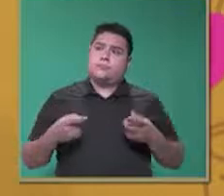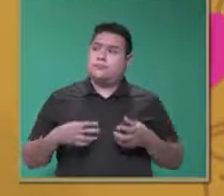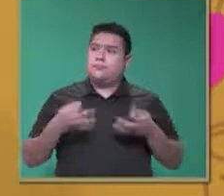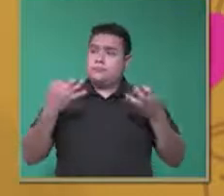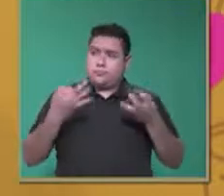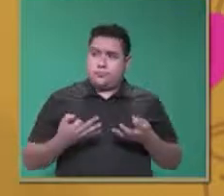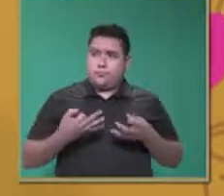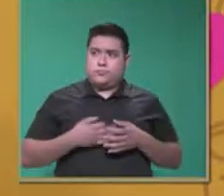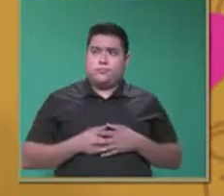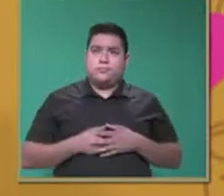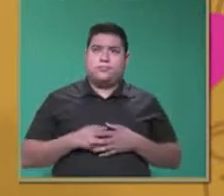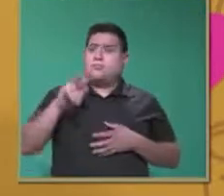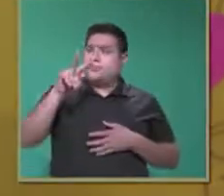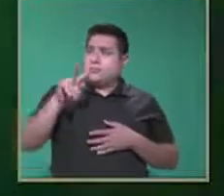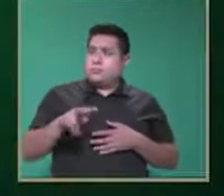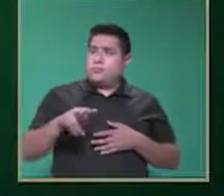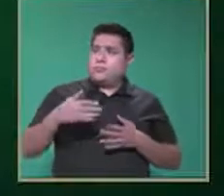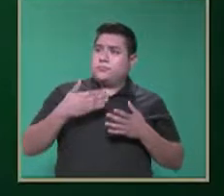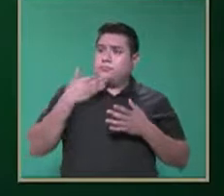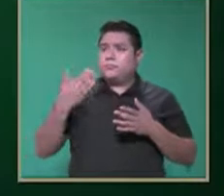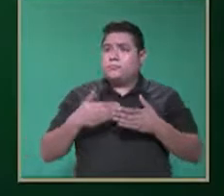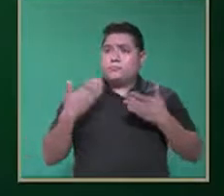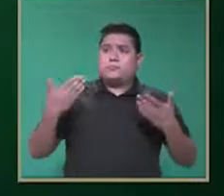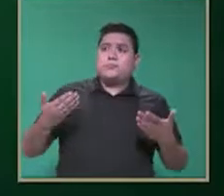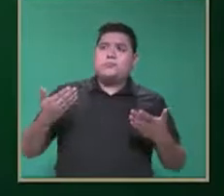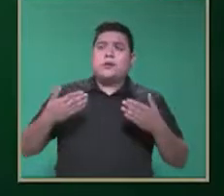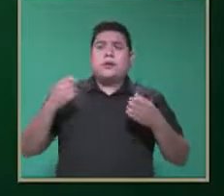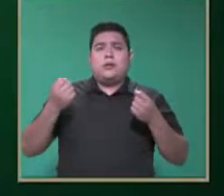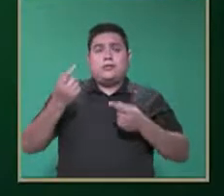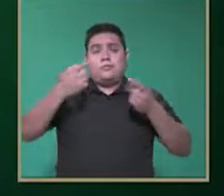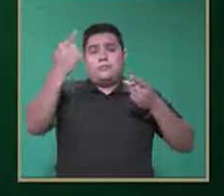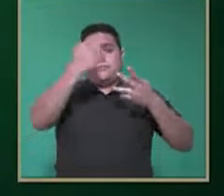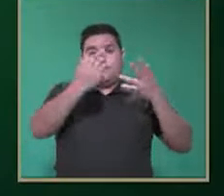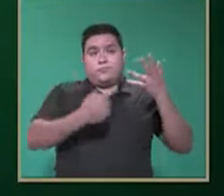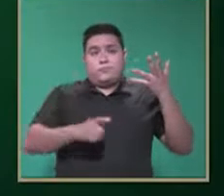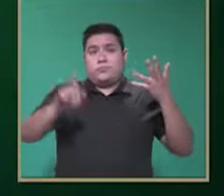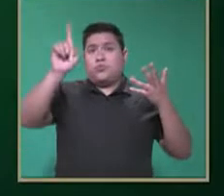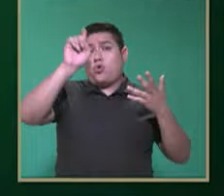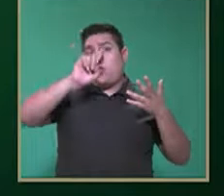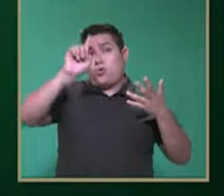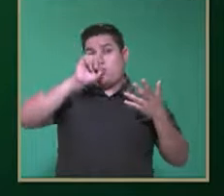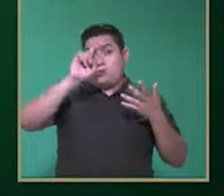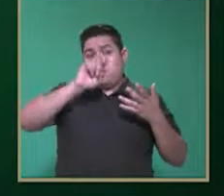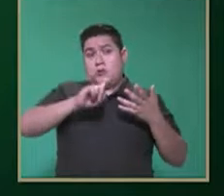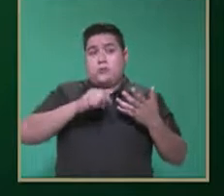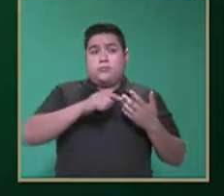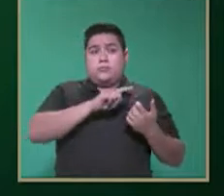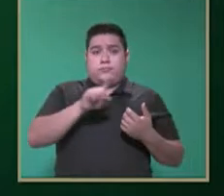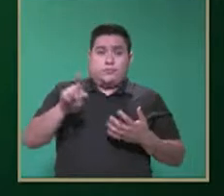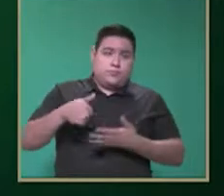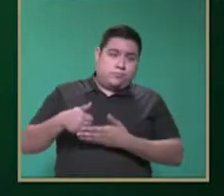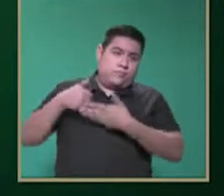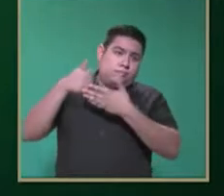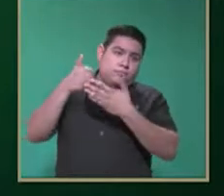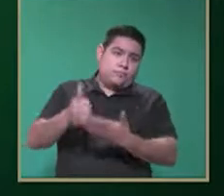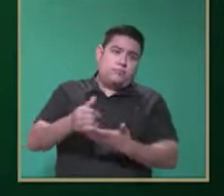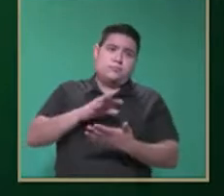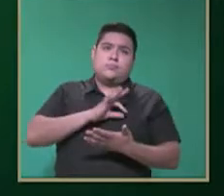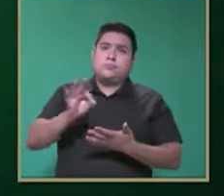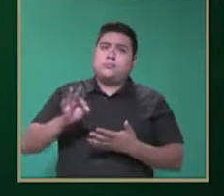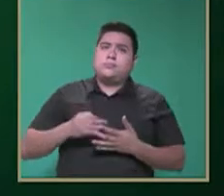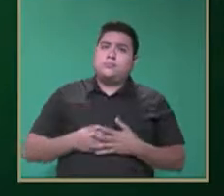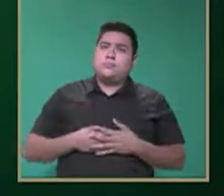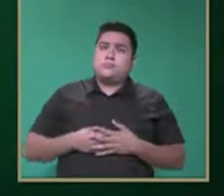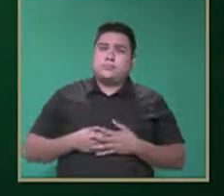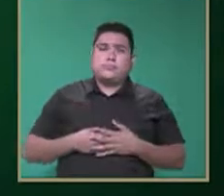Bueno, ahora vamos a dar algunos consejos que nos pueden servir al momento de estar trabajando con nuestros alumnos